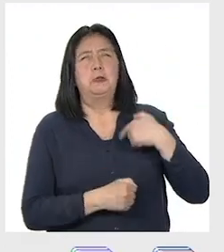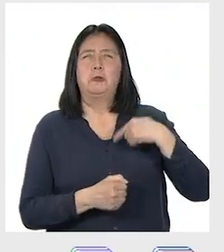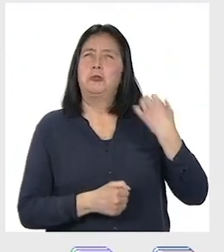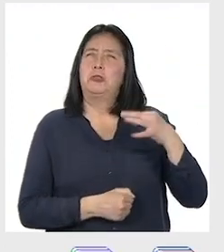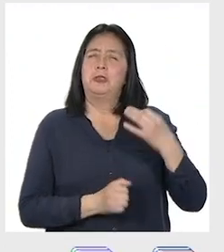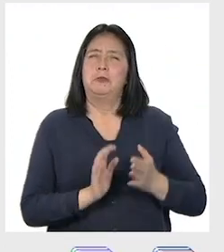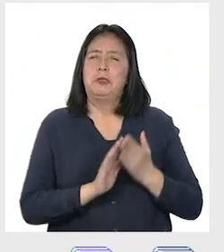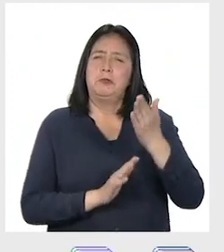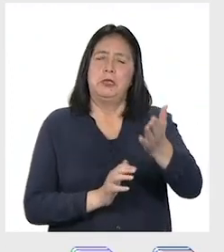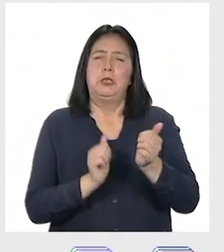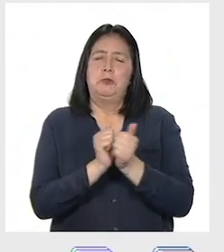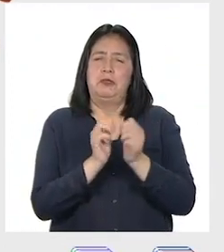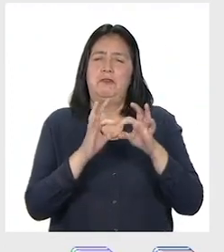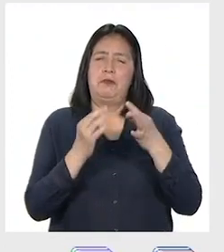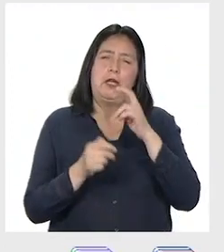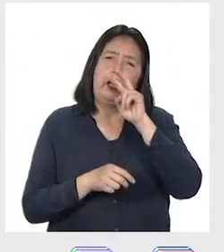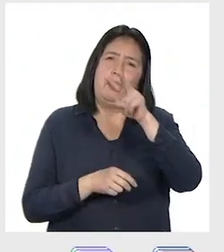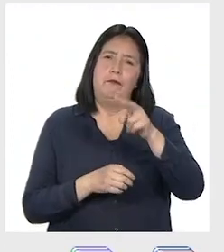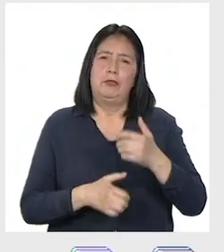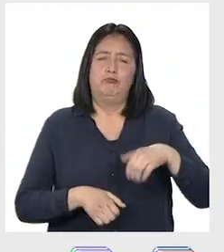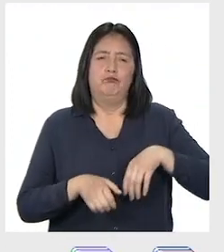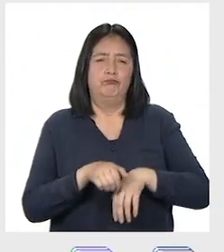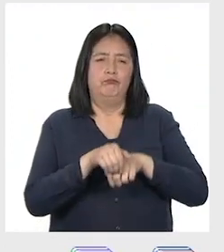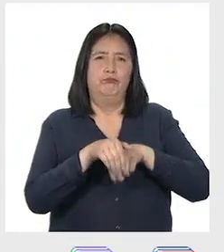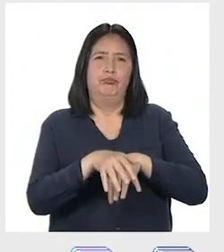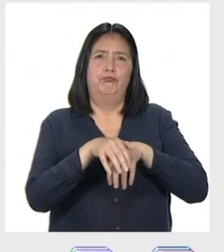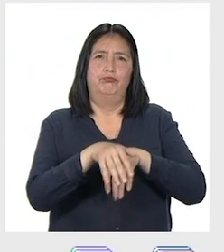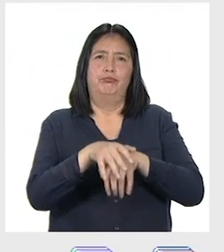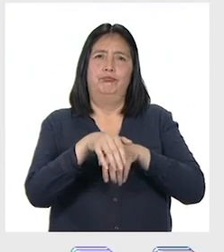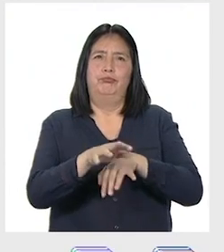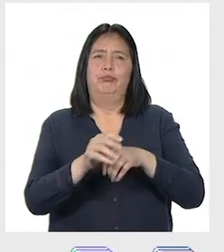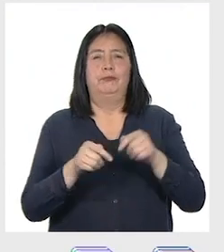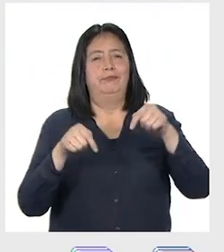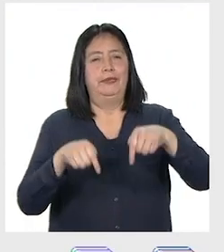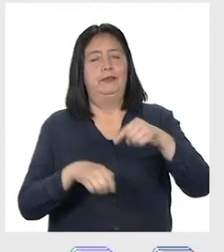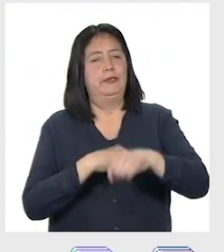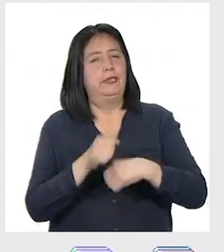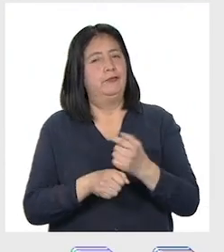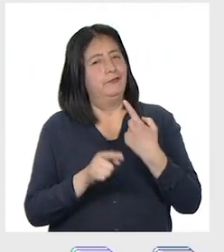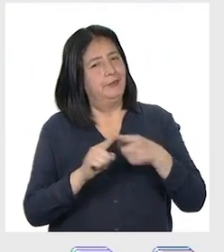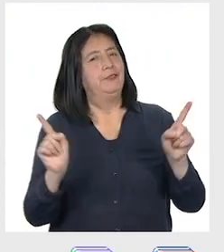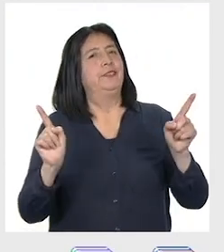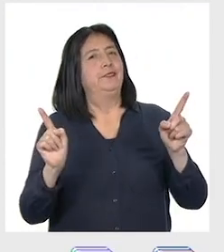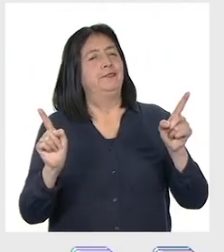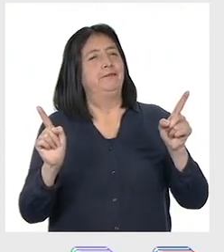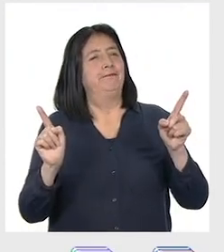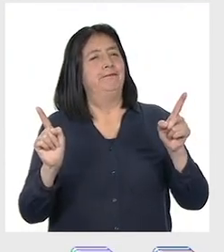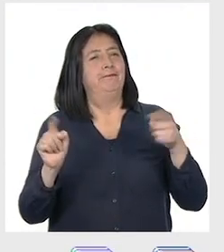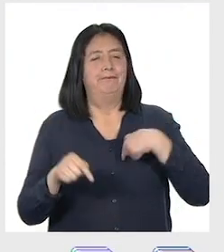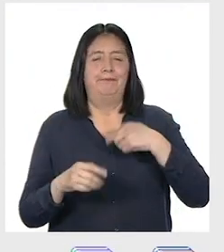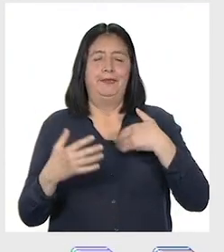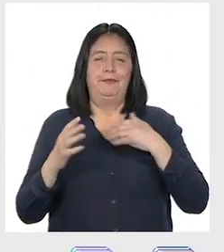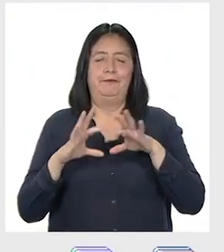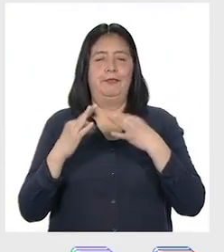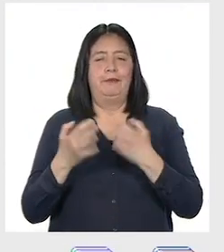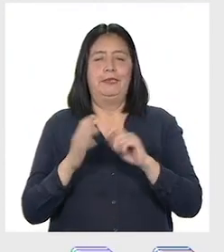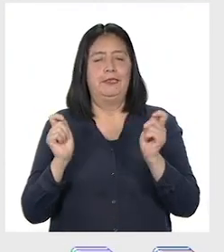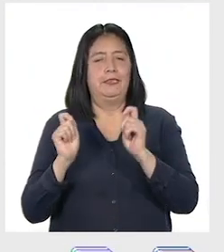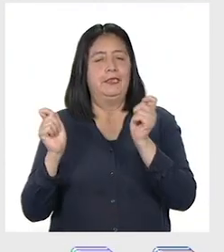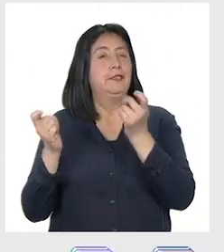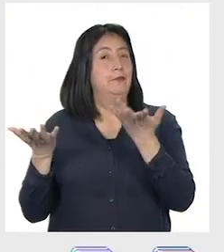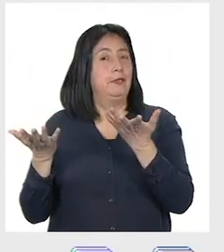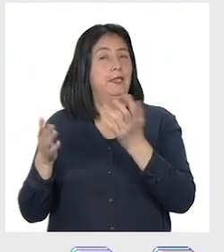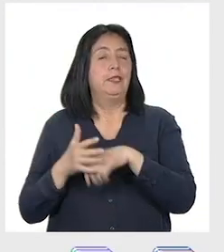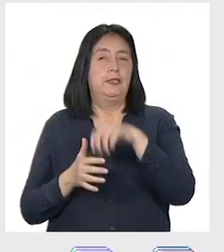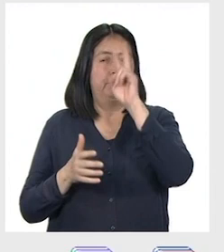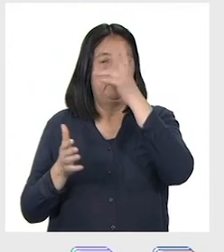siempre iba con mi familia a ver la parada militar. Pero este año será distinto. Mi familia celebrará las